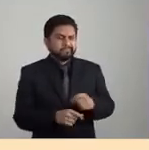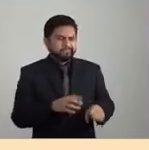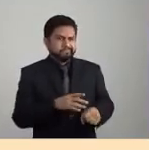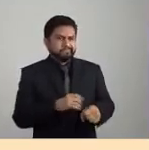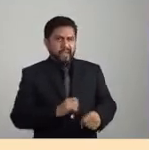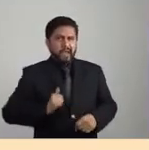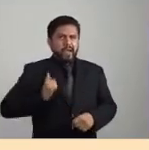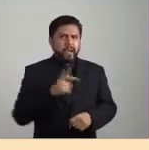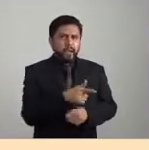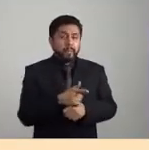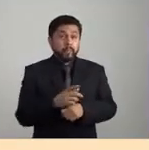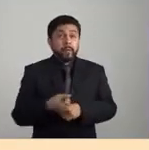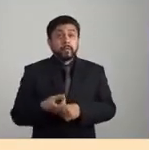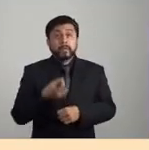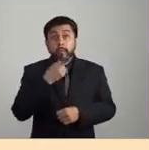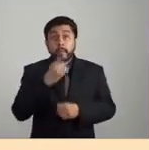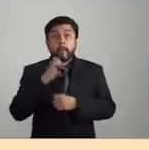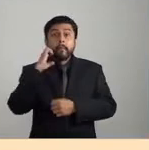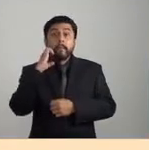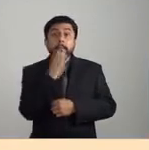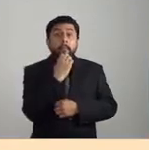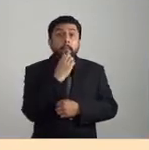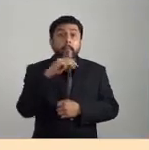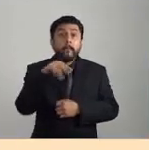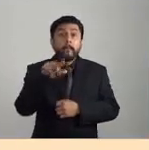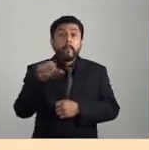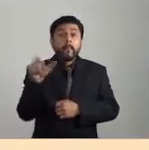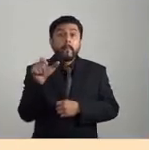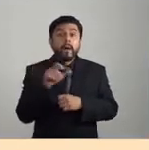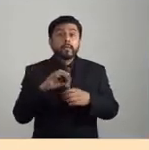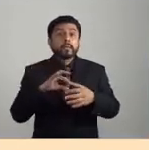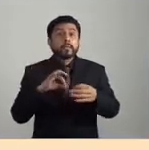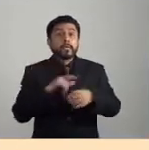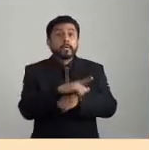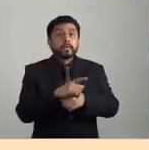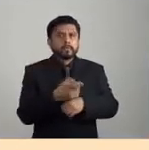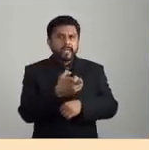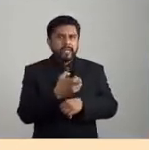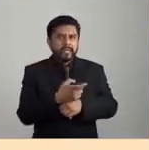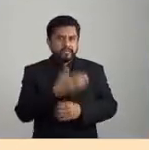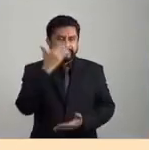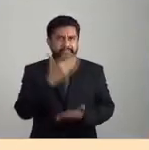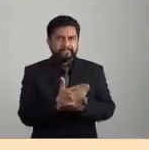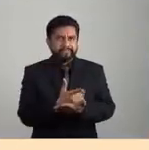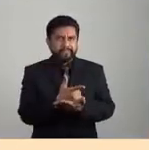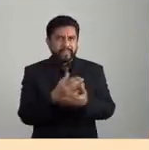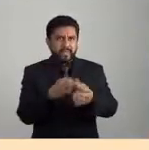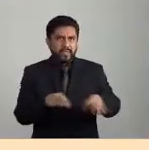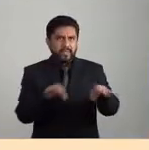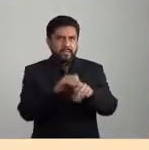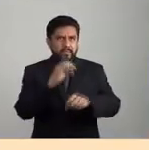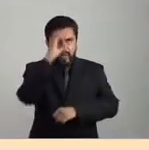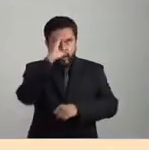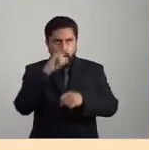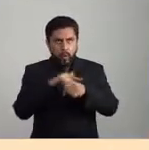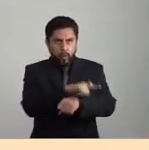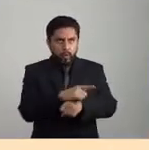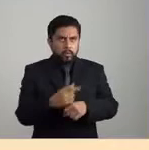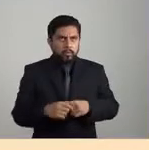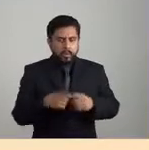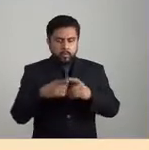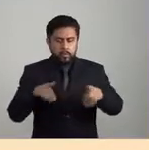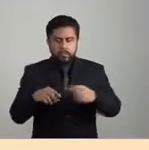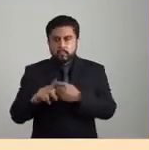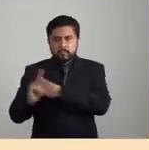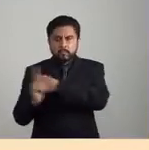señala que eso tiene límites. sea, que, por ejemplo, él señala que, por ejemplo, todo lo que es la nueva revolución verde, por ejemplo, de la agricultura que se está desarrollando ahora mismo en estos